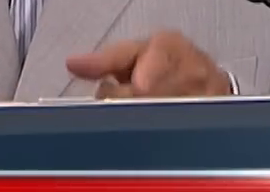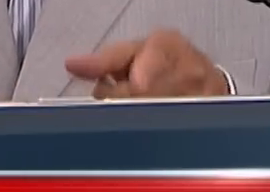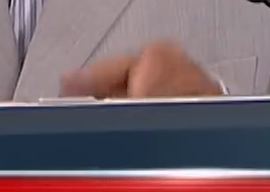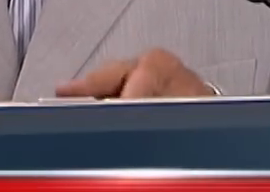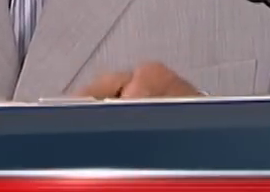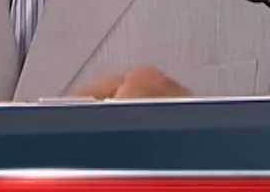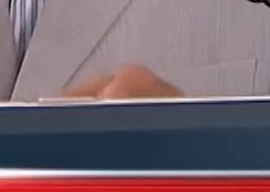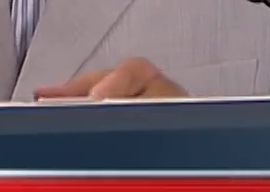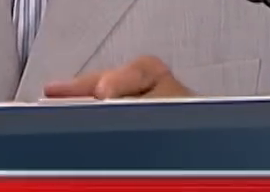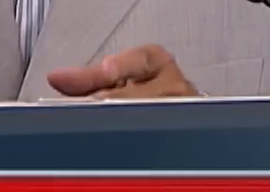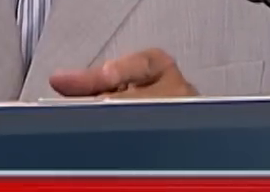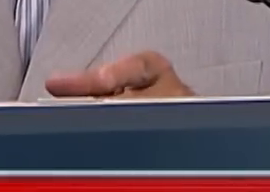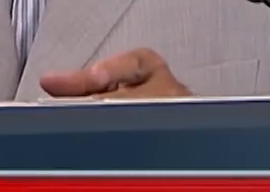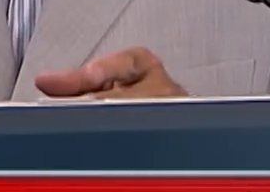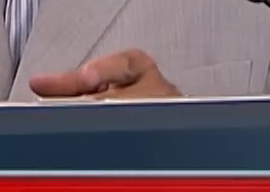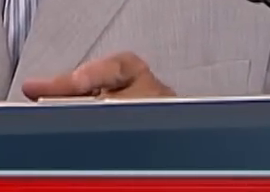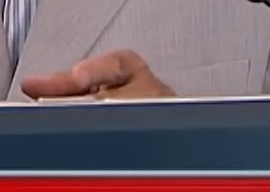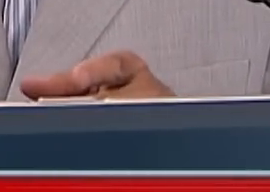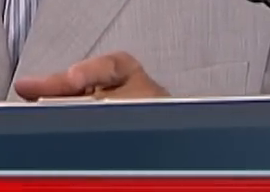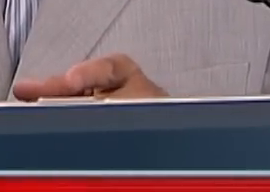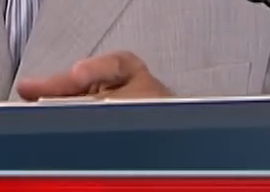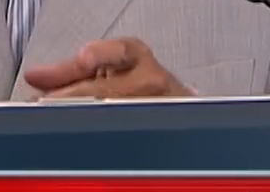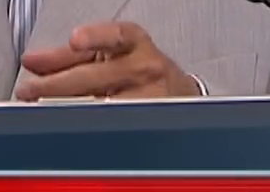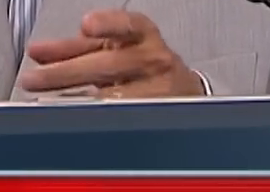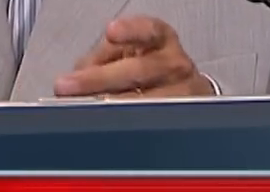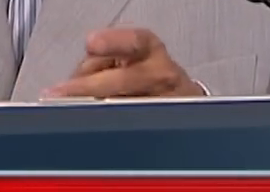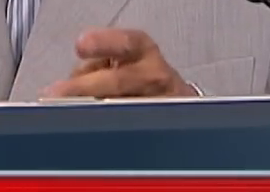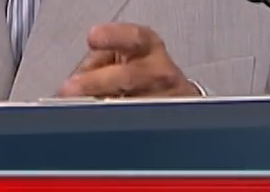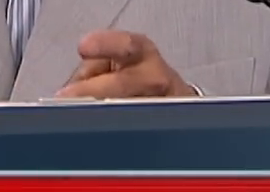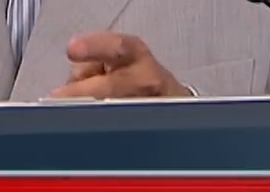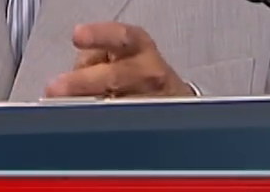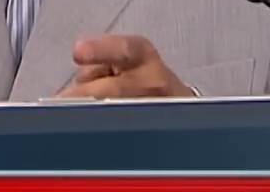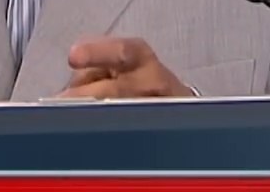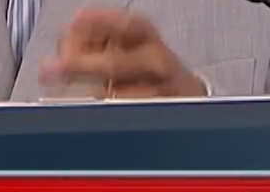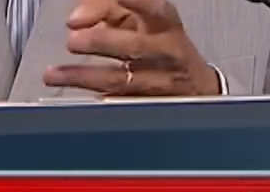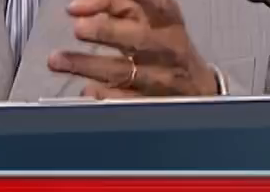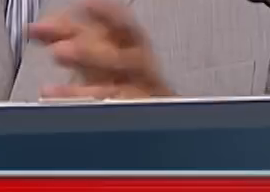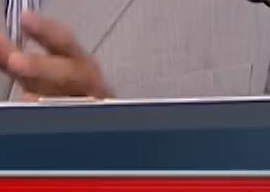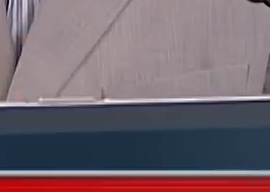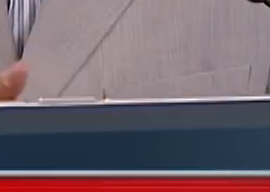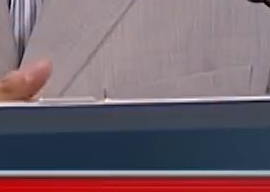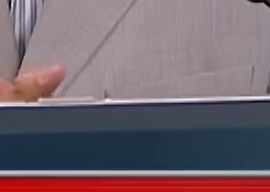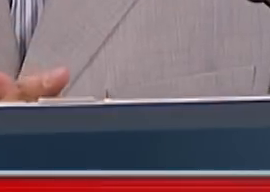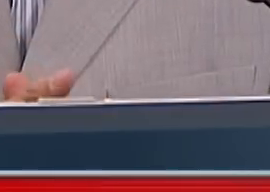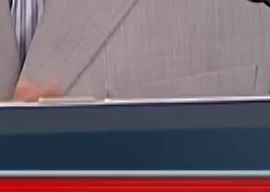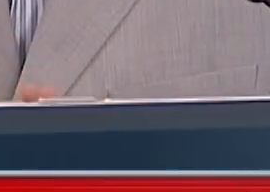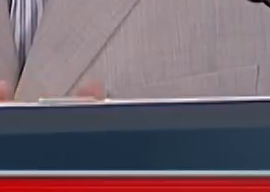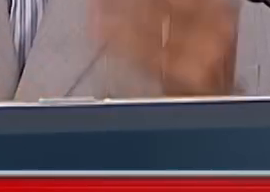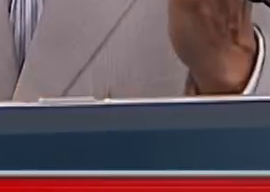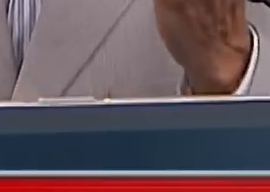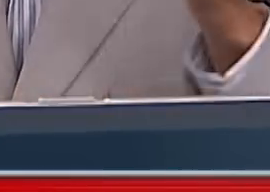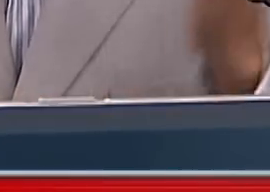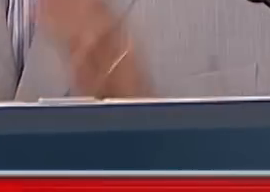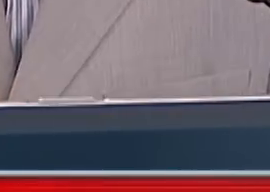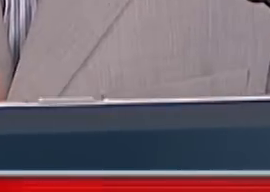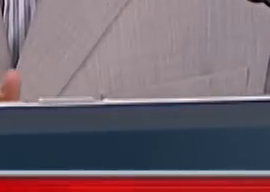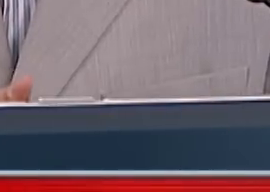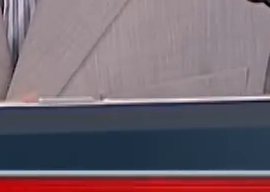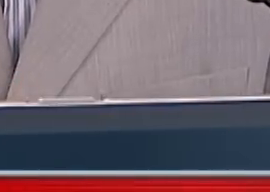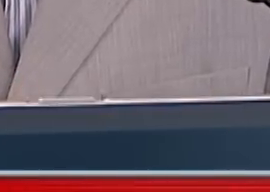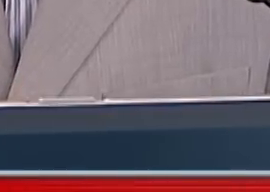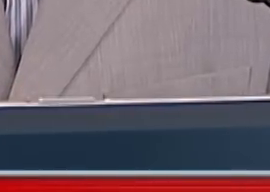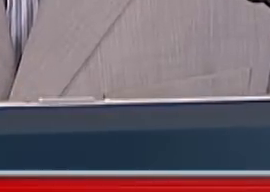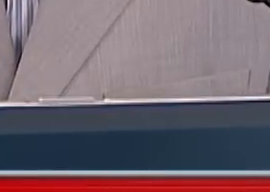resolver el caso Nisman y lo comparó con el caso de Mariano Ferreira, el activista sindical que fue muerto por una bala acá